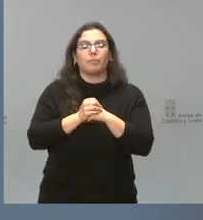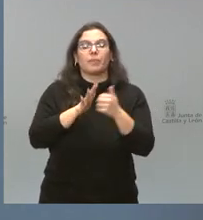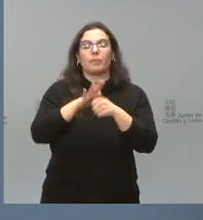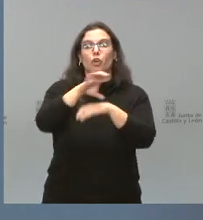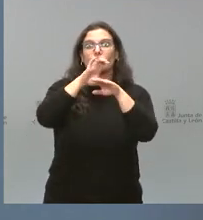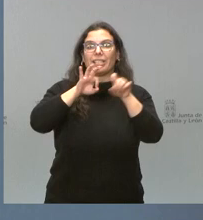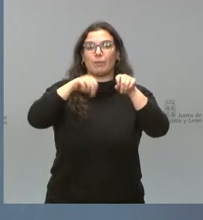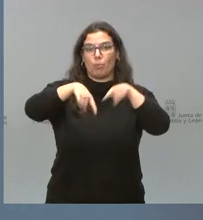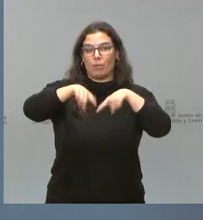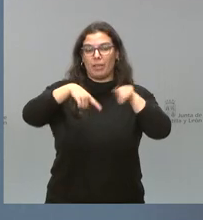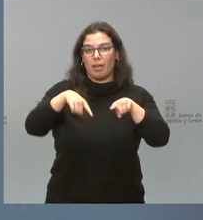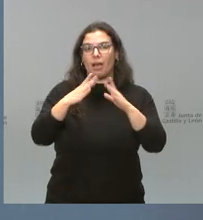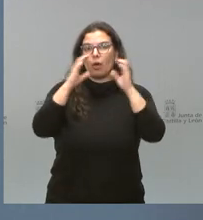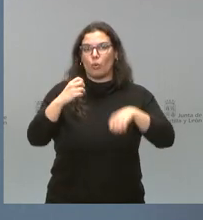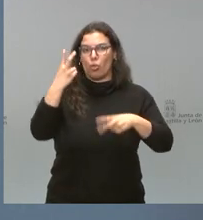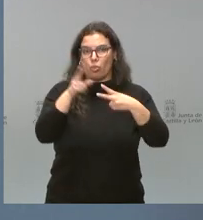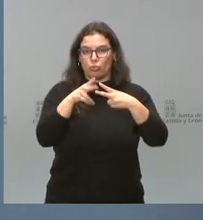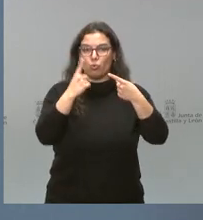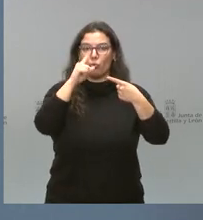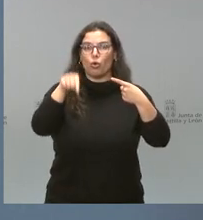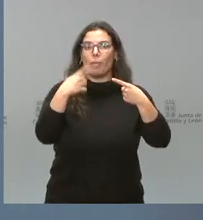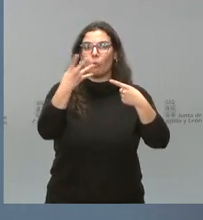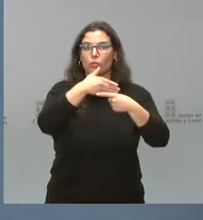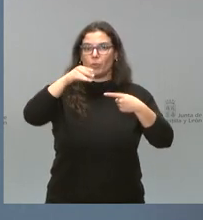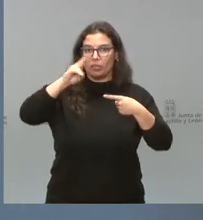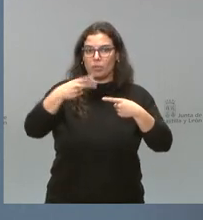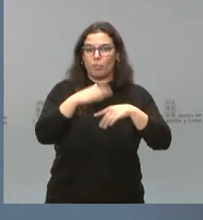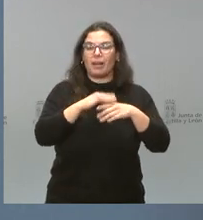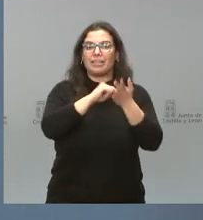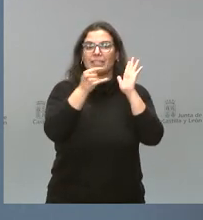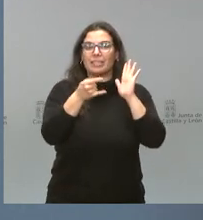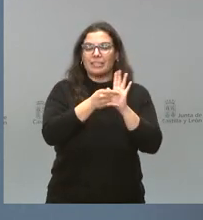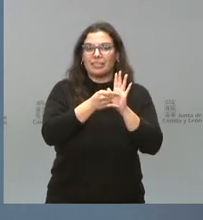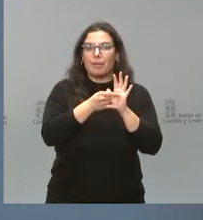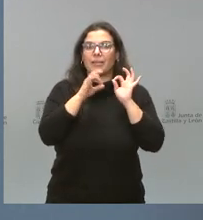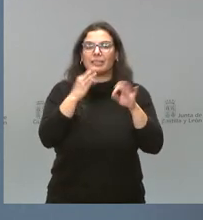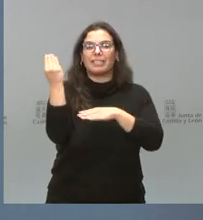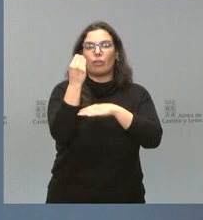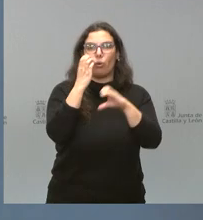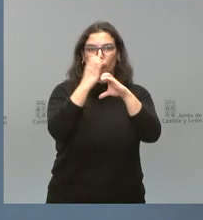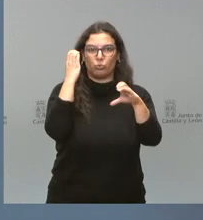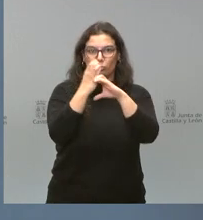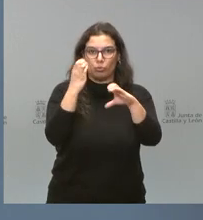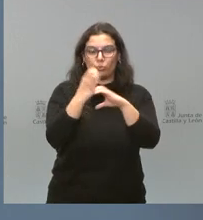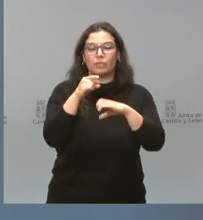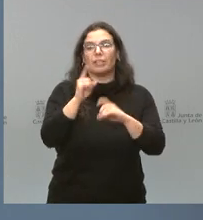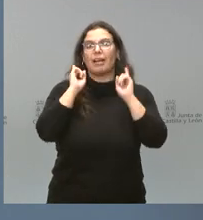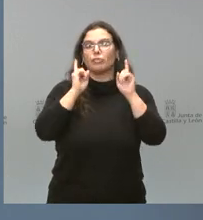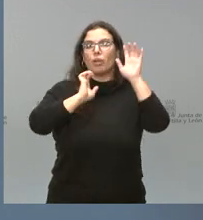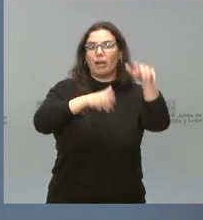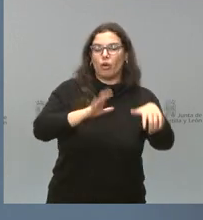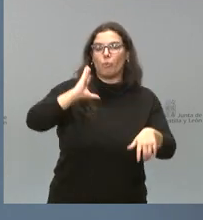acuerdos. Por un lado, 1,4 millones de euros para sistemas inteligentes en estaciones de autobuses, en este caso en León,